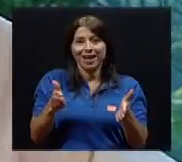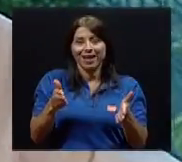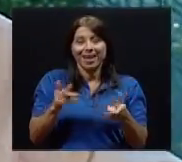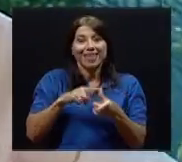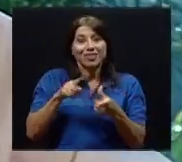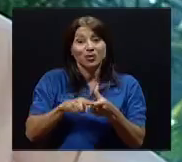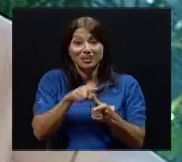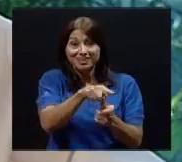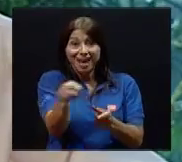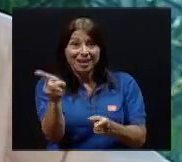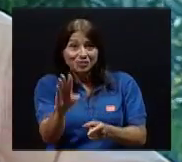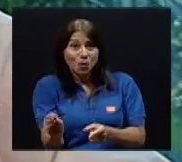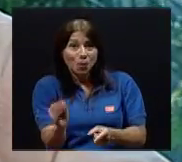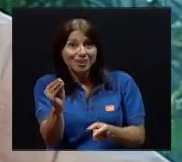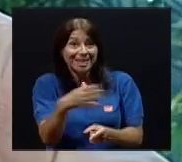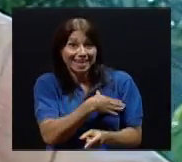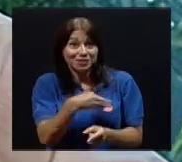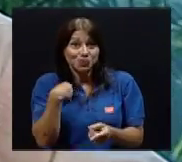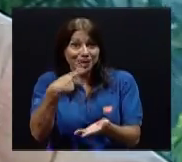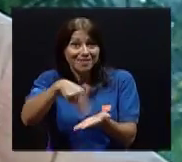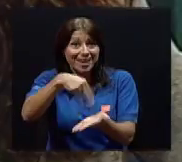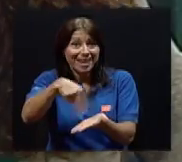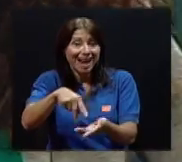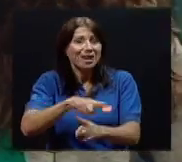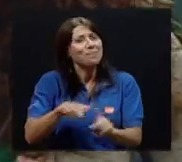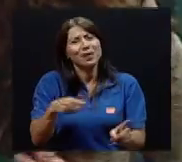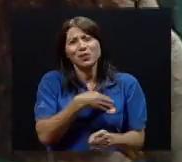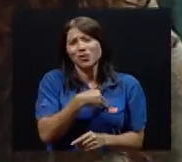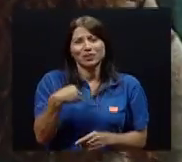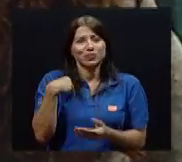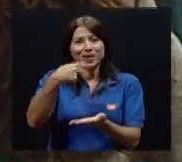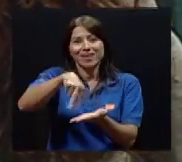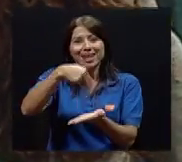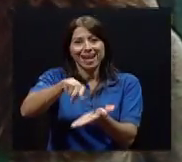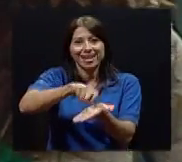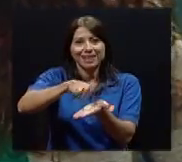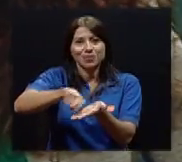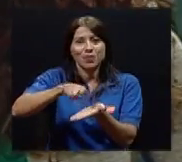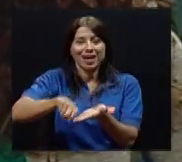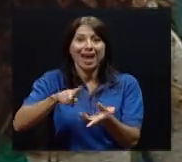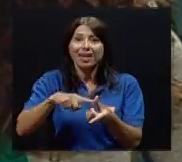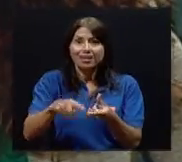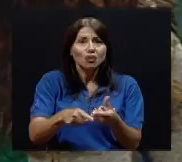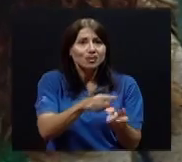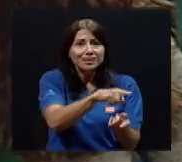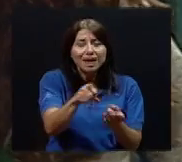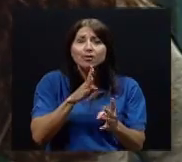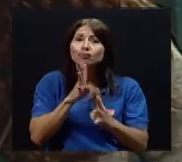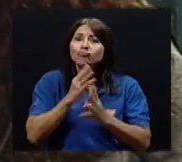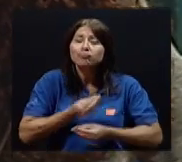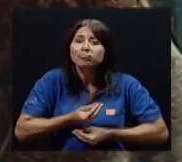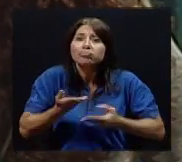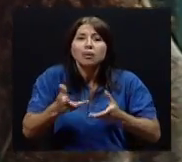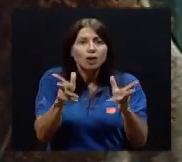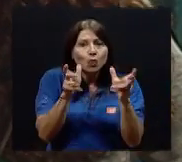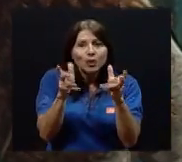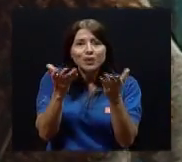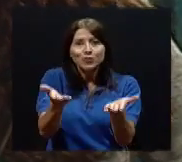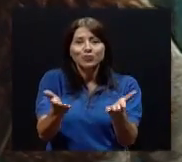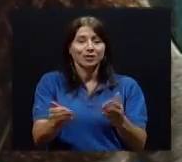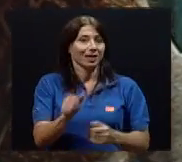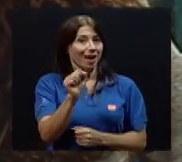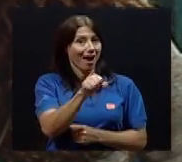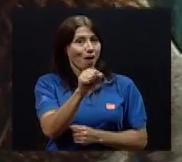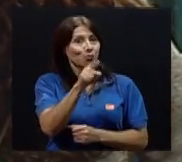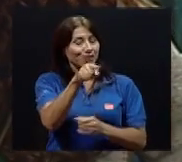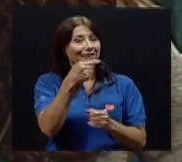bailar, pero no les gusta bailar en la escuela. Entonces, oír a los chicos. tocado un tema importante con respecto a la educación